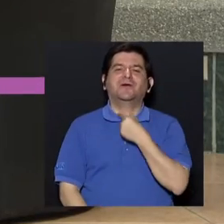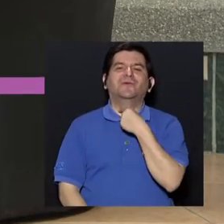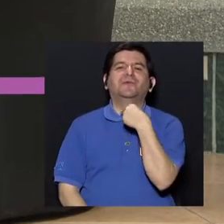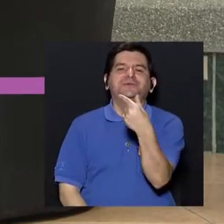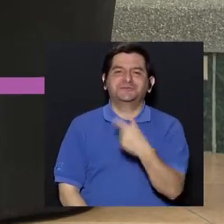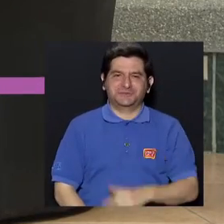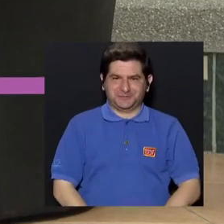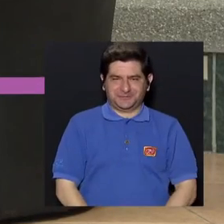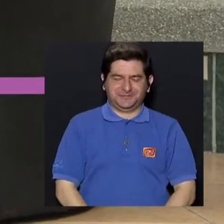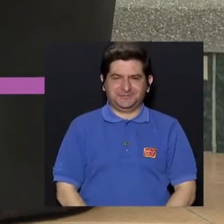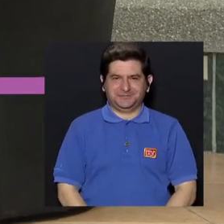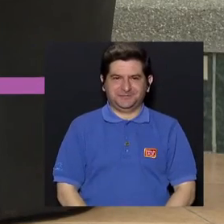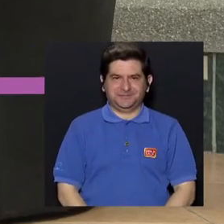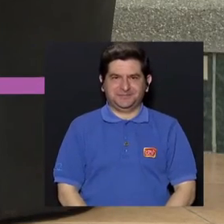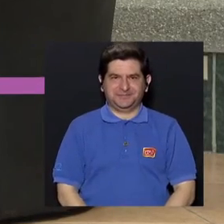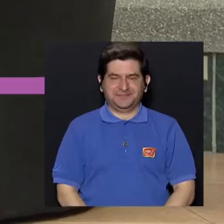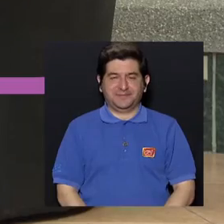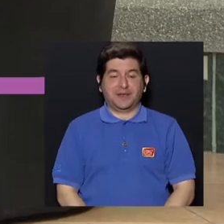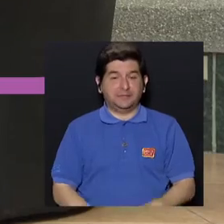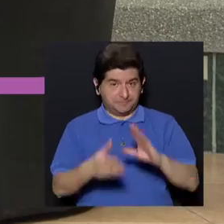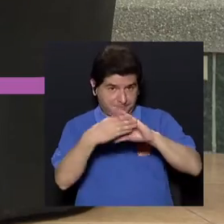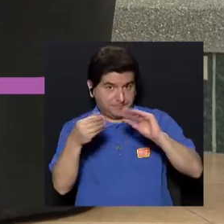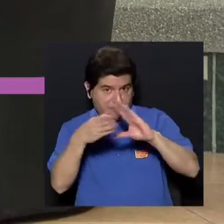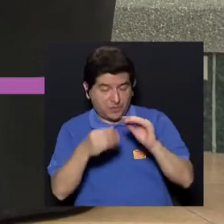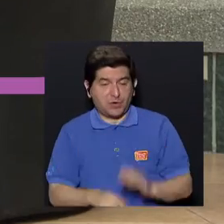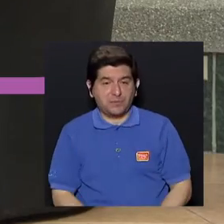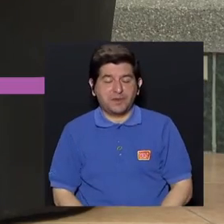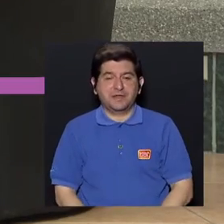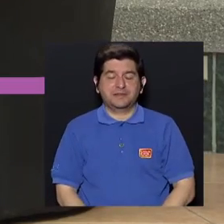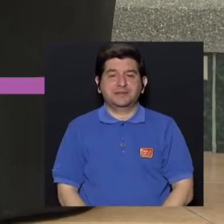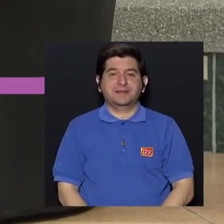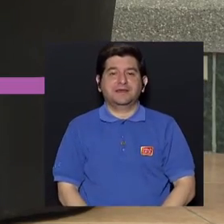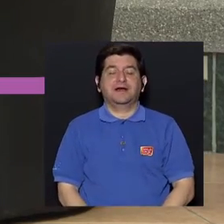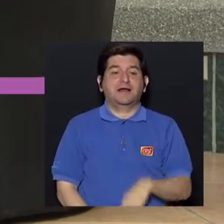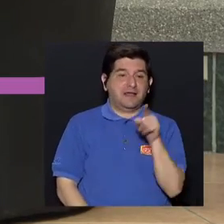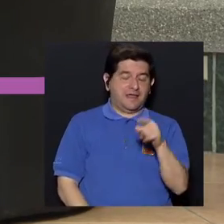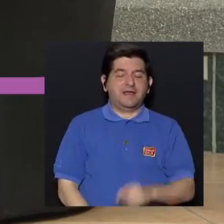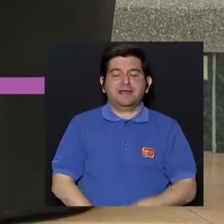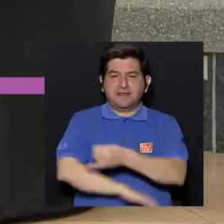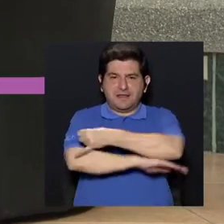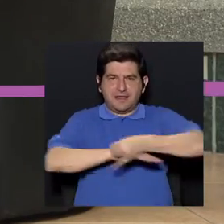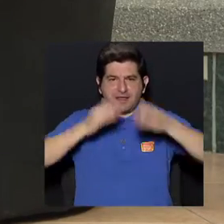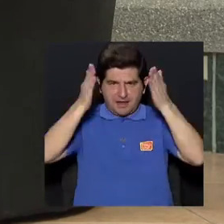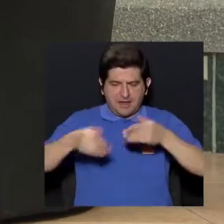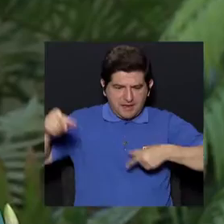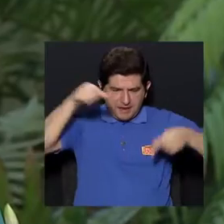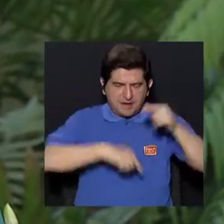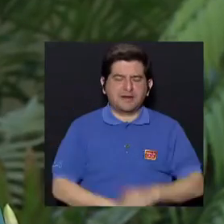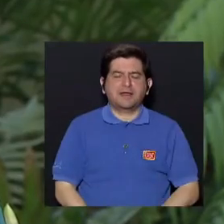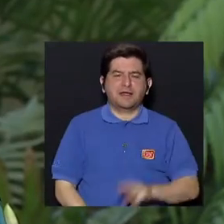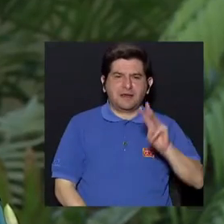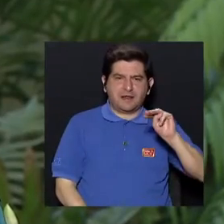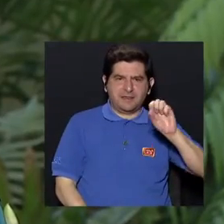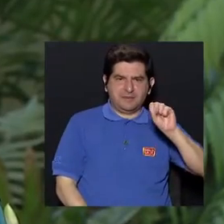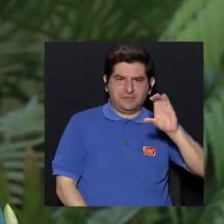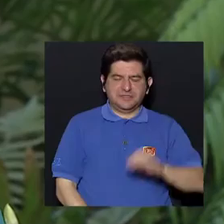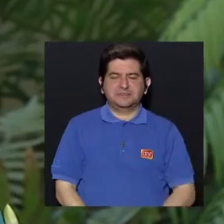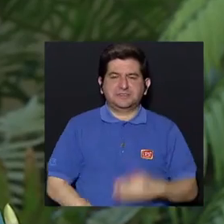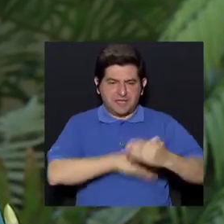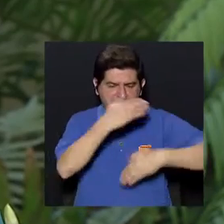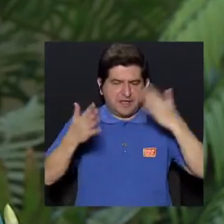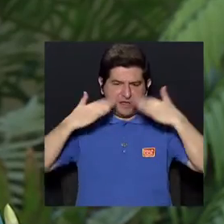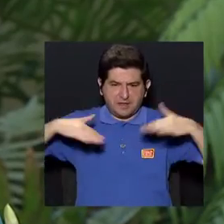Bueno, les comento que Katia es ingeniera química, máster en gestión ambiental y es